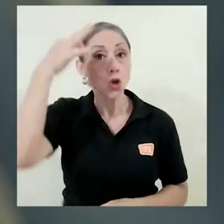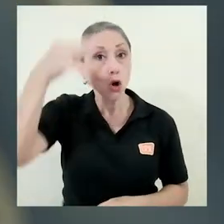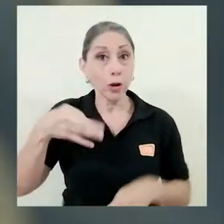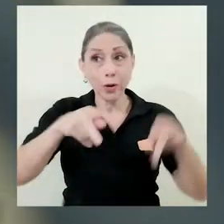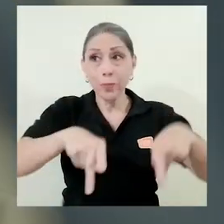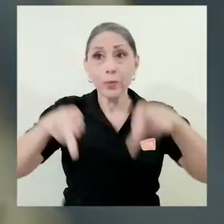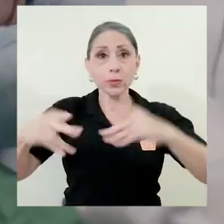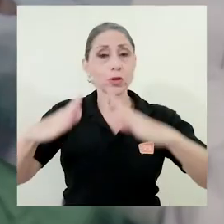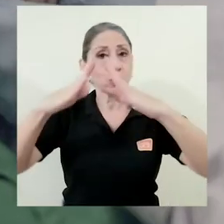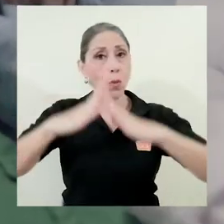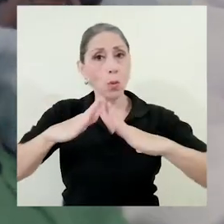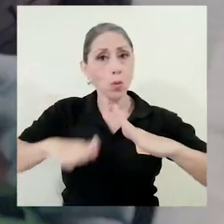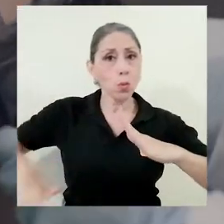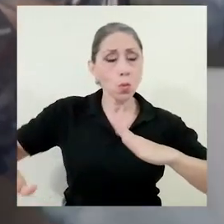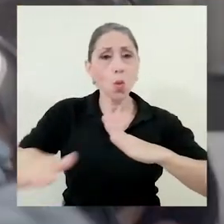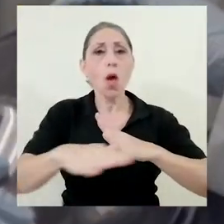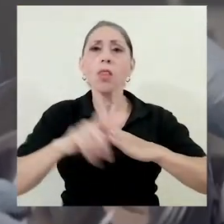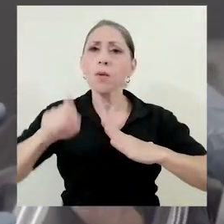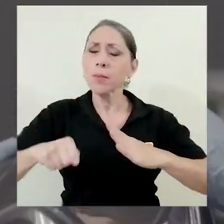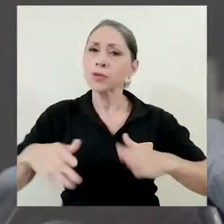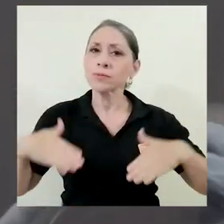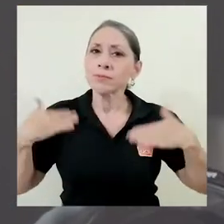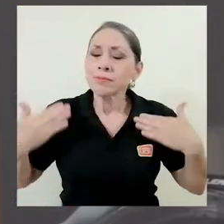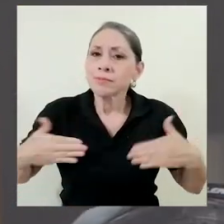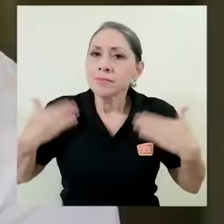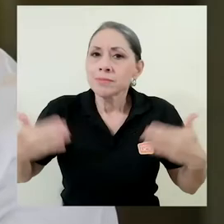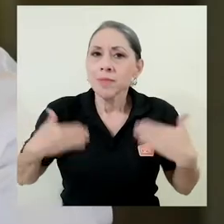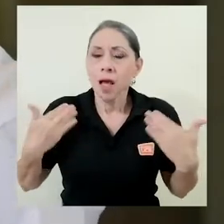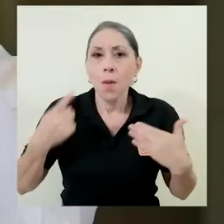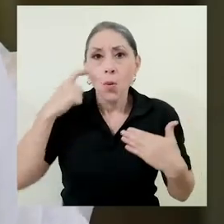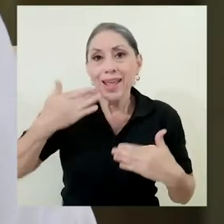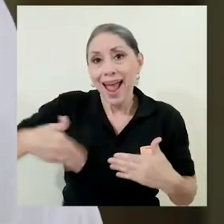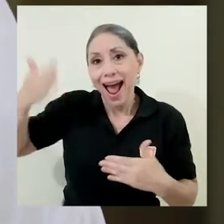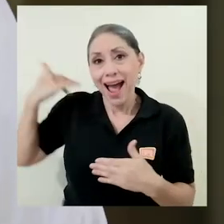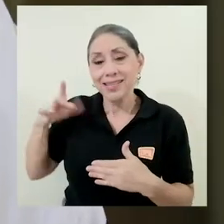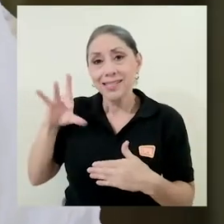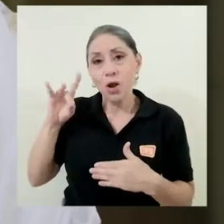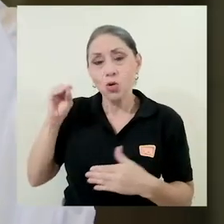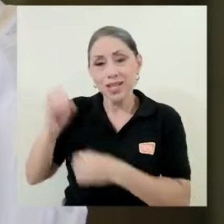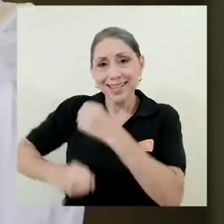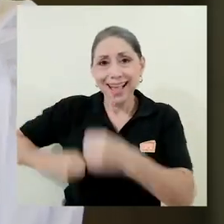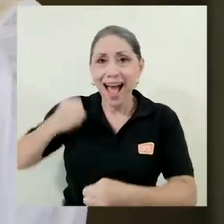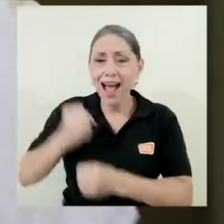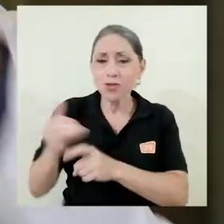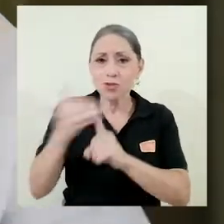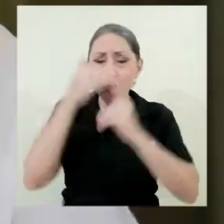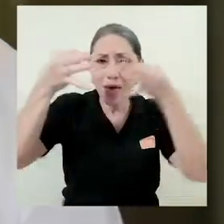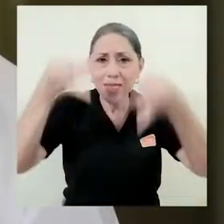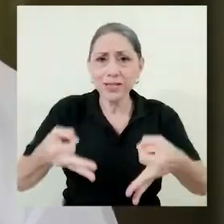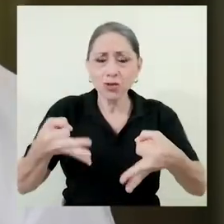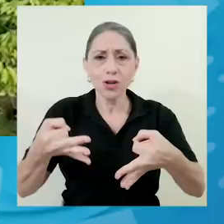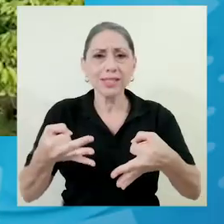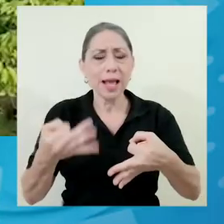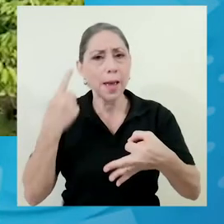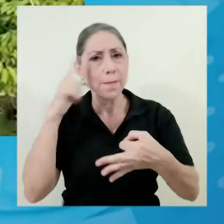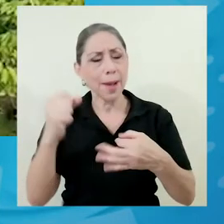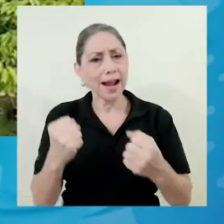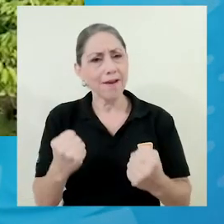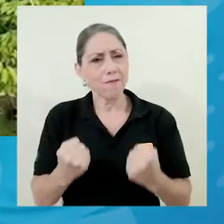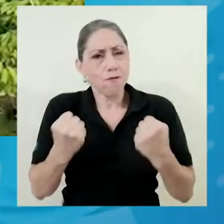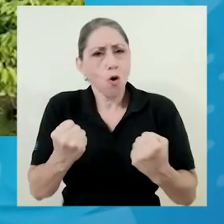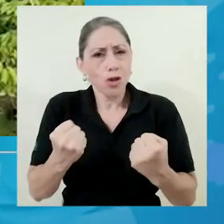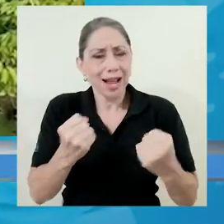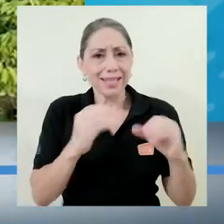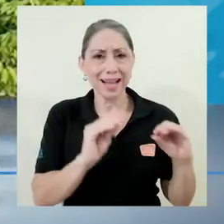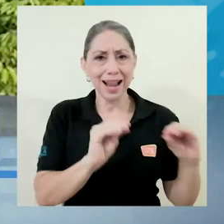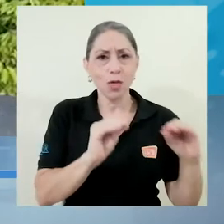ciudadanía debemos regocijarnos de haber tomado decisiones hace ochenta años del fortalecimiento, por un lado de